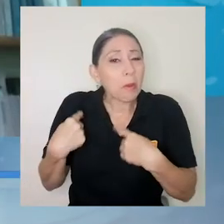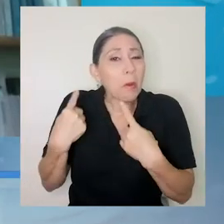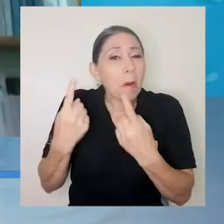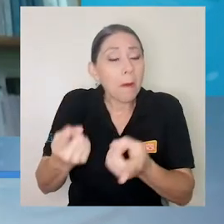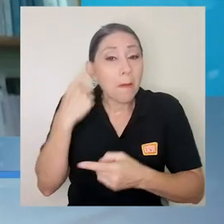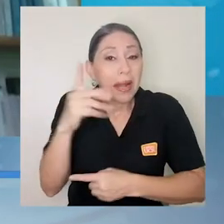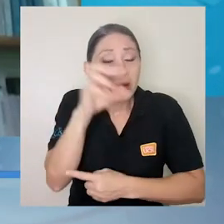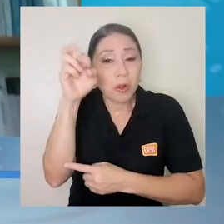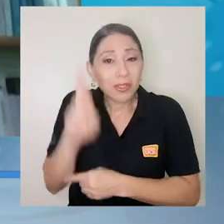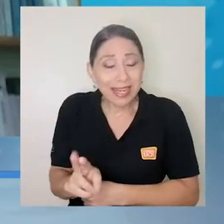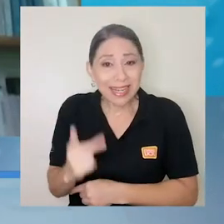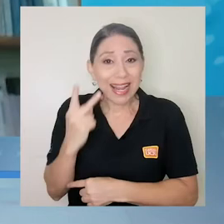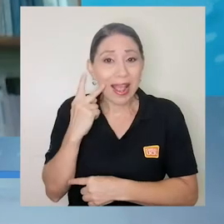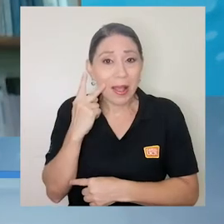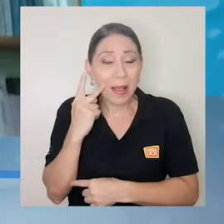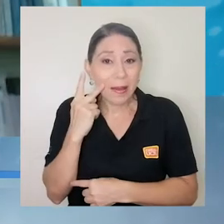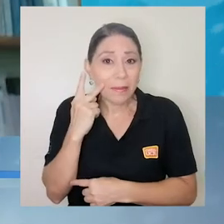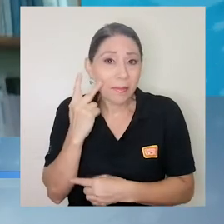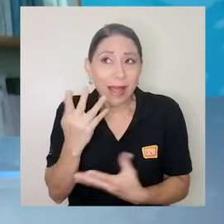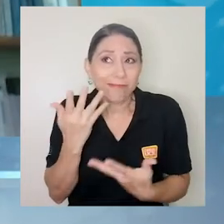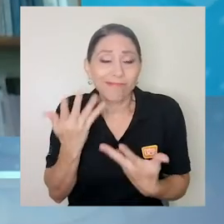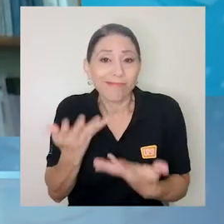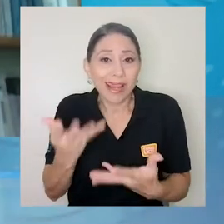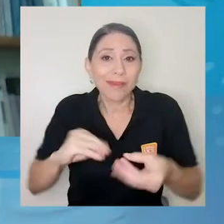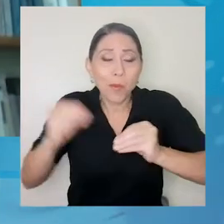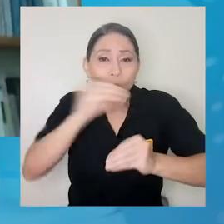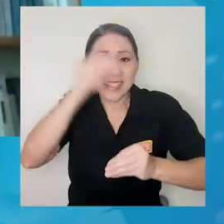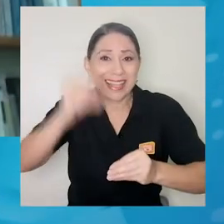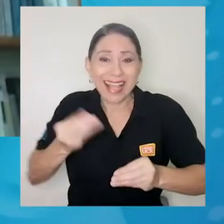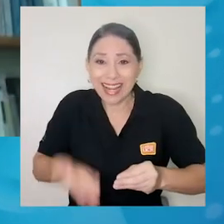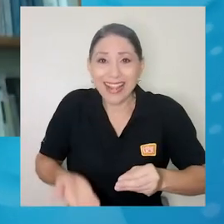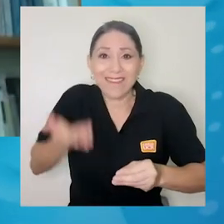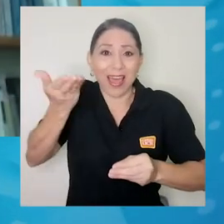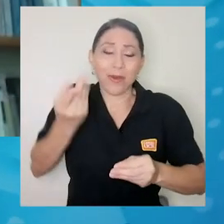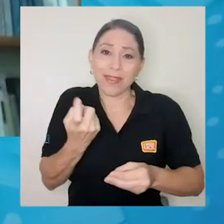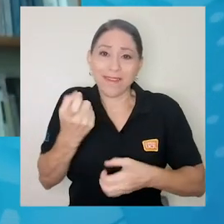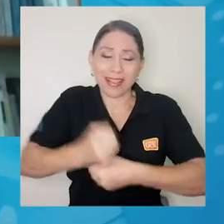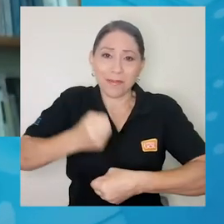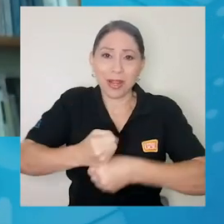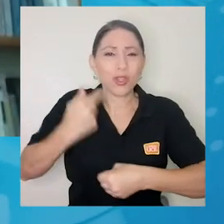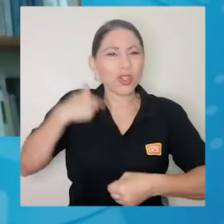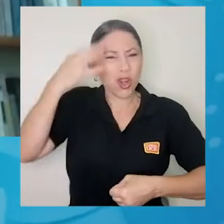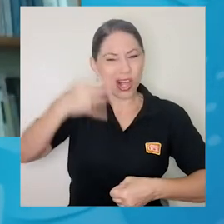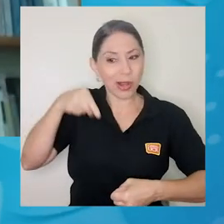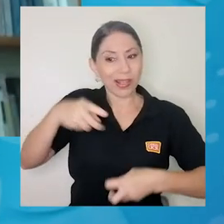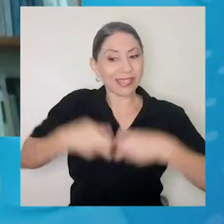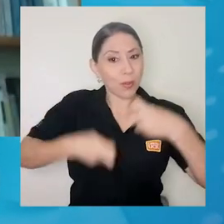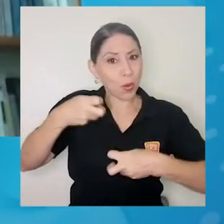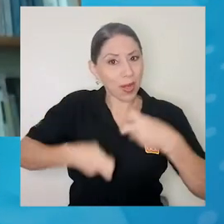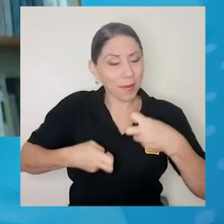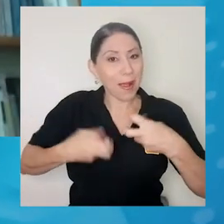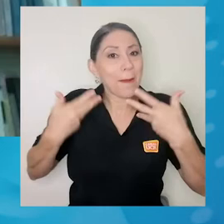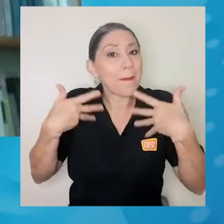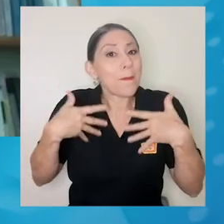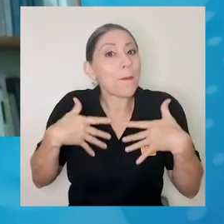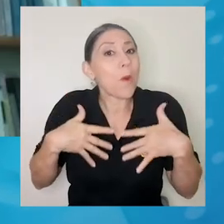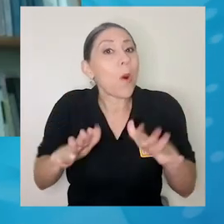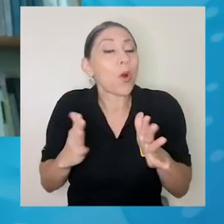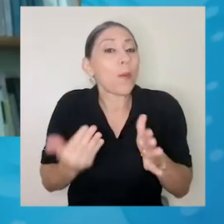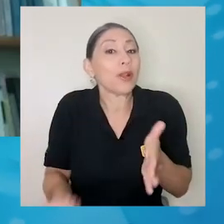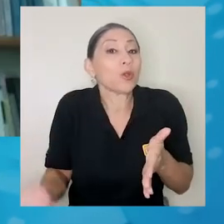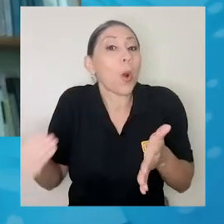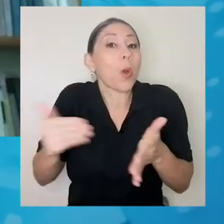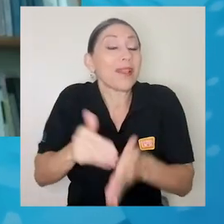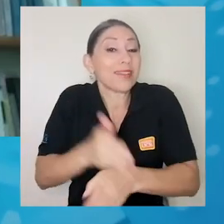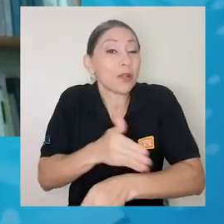a observar tasas de desempleo muy elevadas. Queda mucho tiempo. Yo calculo que esta crisis por lo menos tardará en recuperar los niveles de